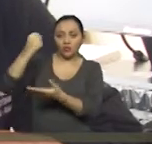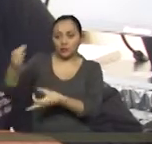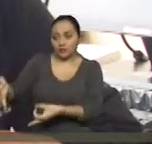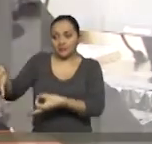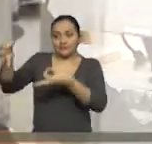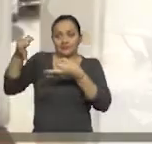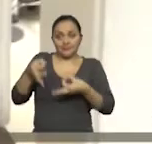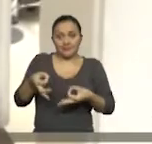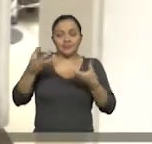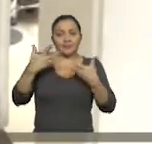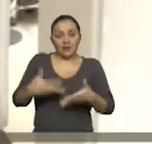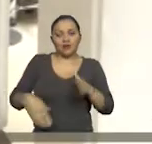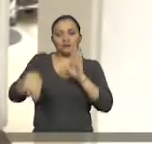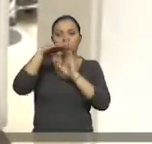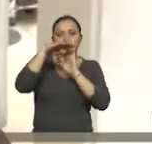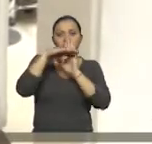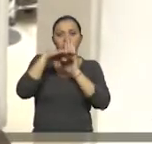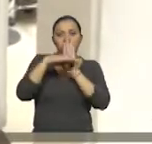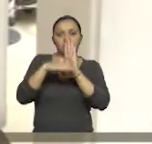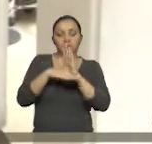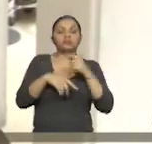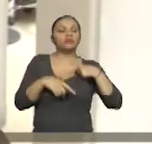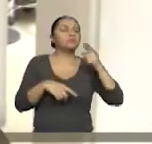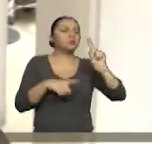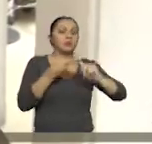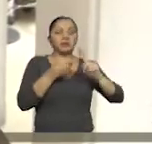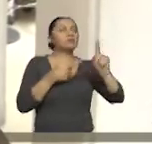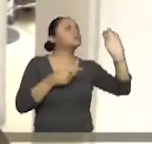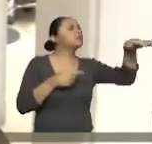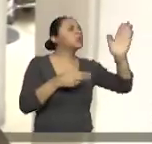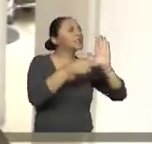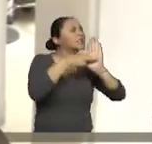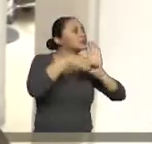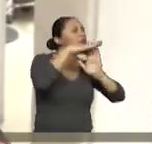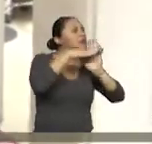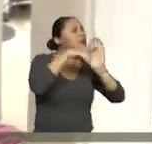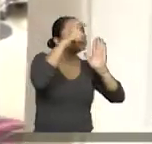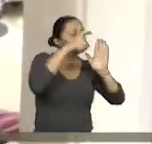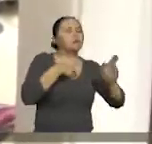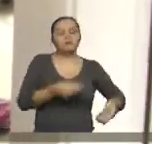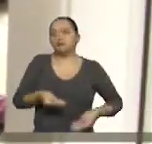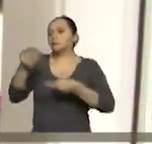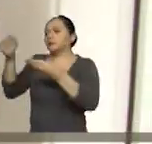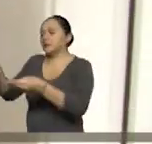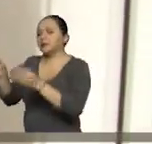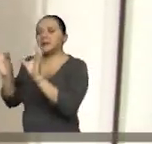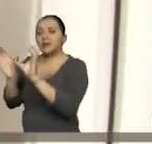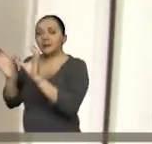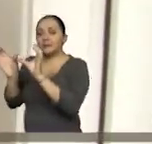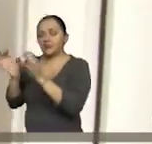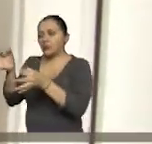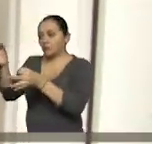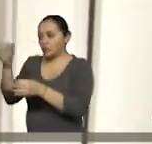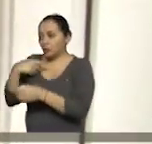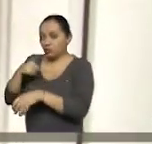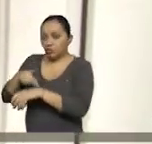los requerimientos que solicite el calificador. El médico calificador, la psicóloga calificadora,